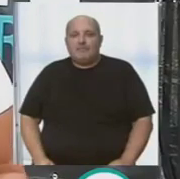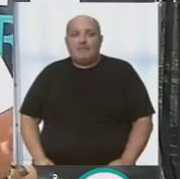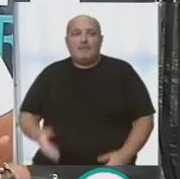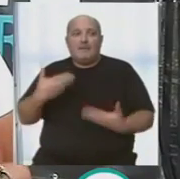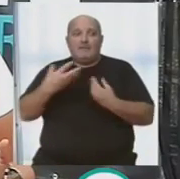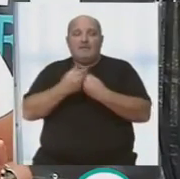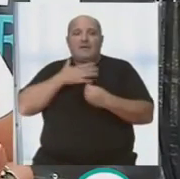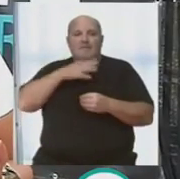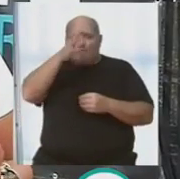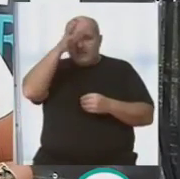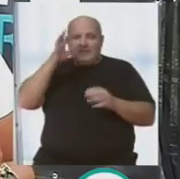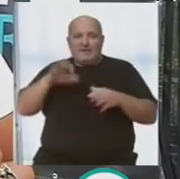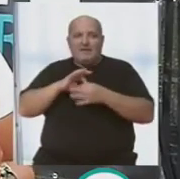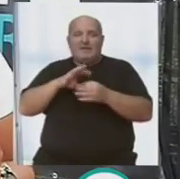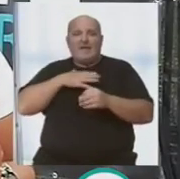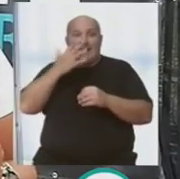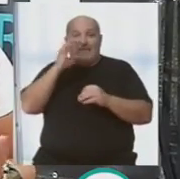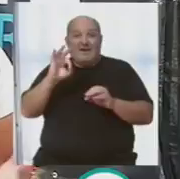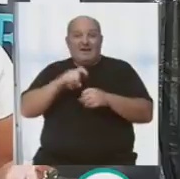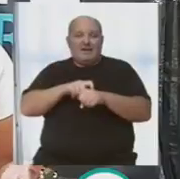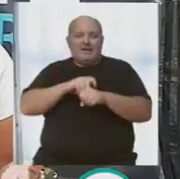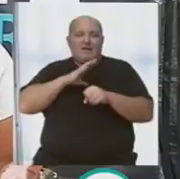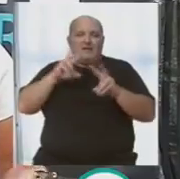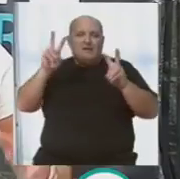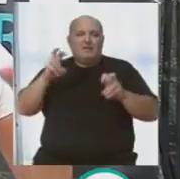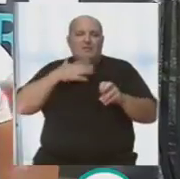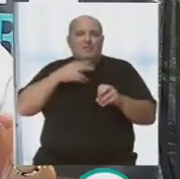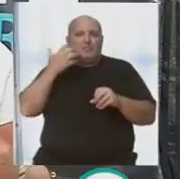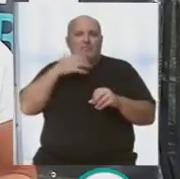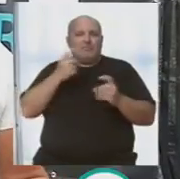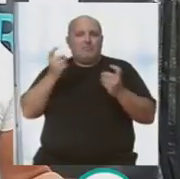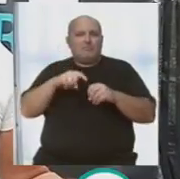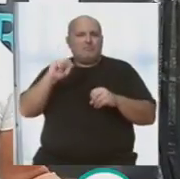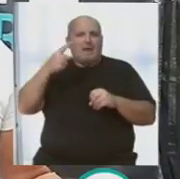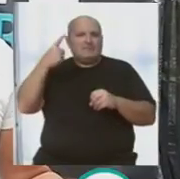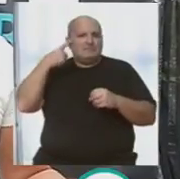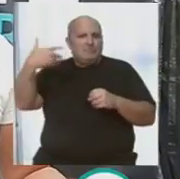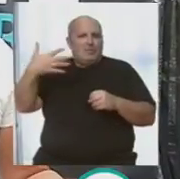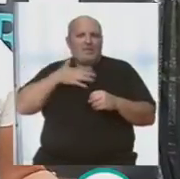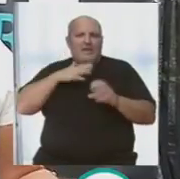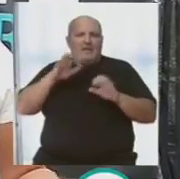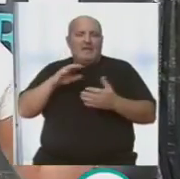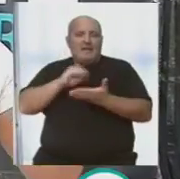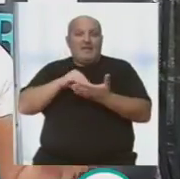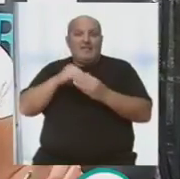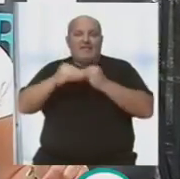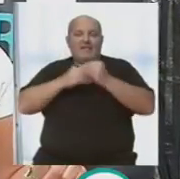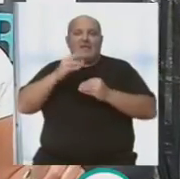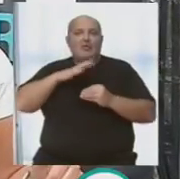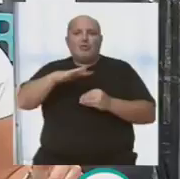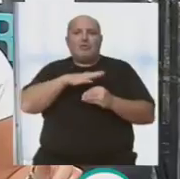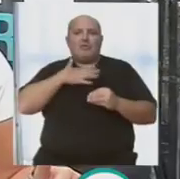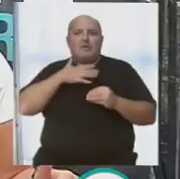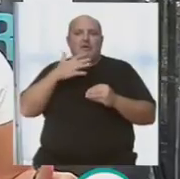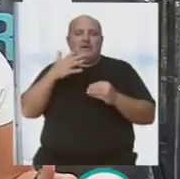Hablar de verano, de Cádiz y de carnaval, es sinónimo de una de las citas más legendarias de la ciudad, que se celebran aquí en el